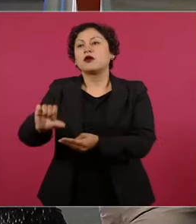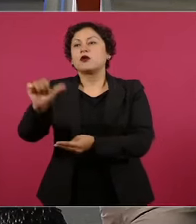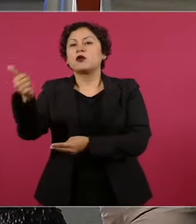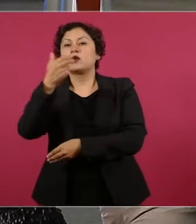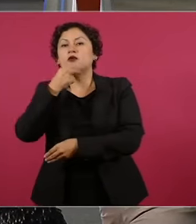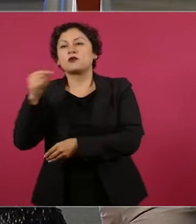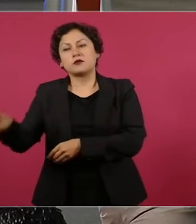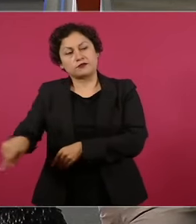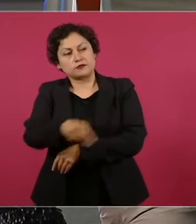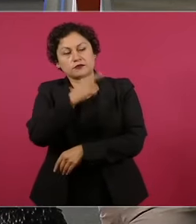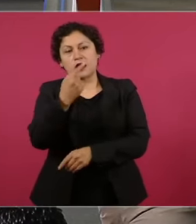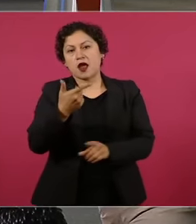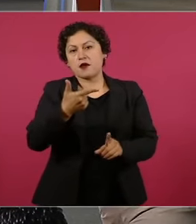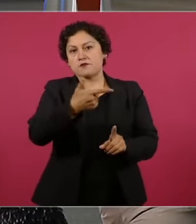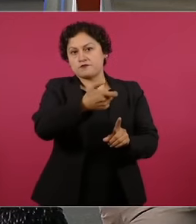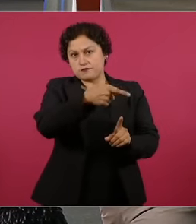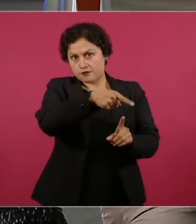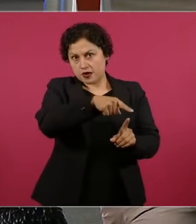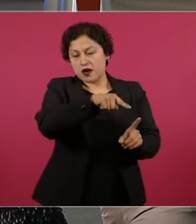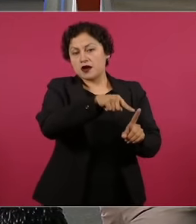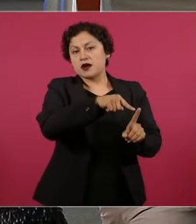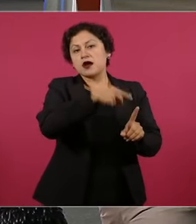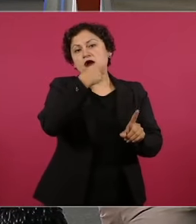en Texcoco. Posteriormente,